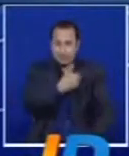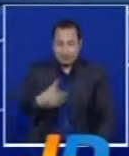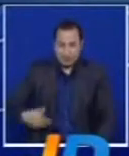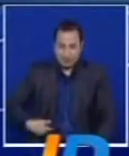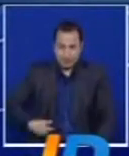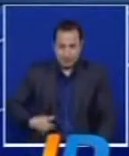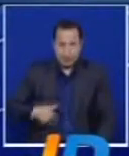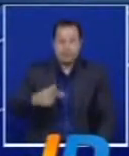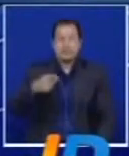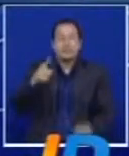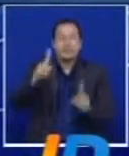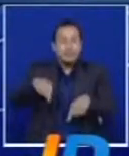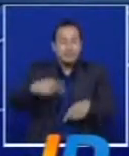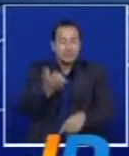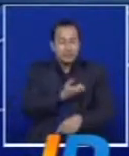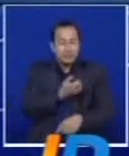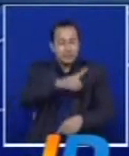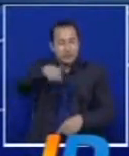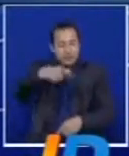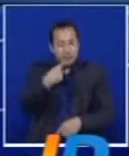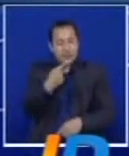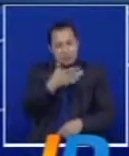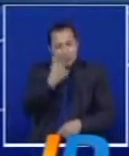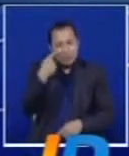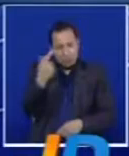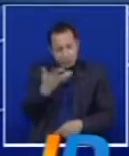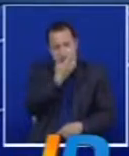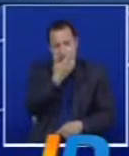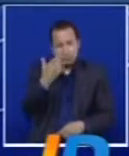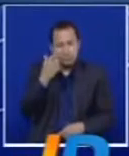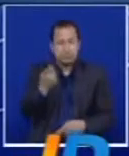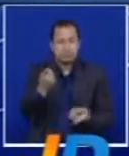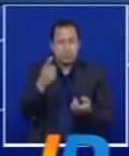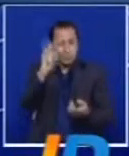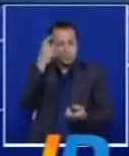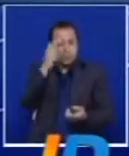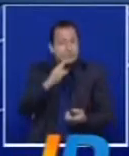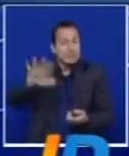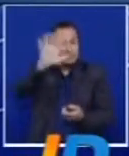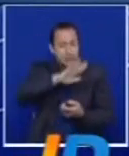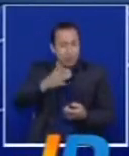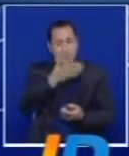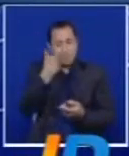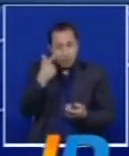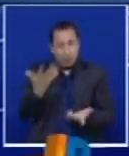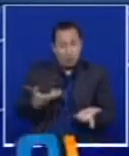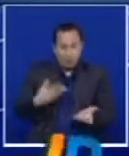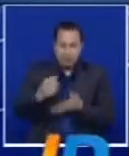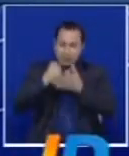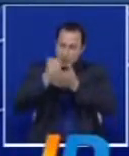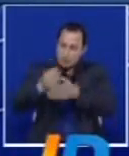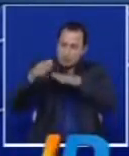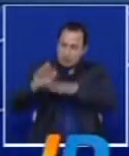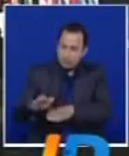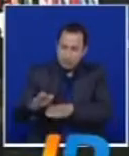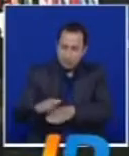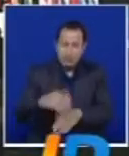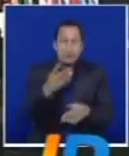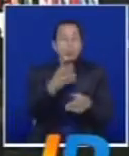afrodescendientes. Piensan que una solución negociada al conflicto armado beneficiará a las comunidades más vulnerables de nuestro país.